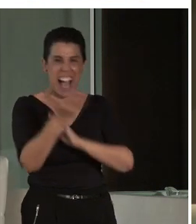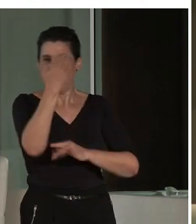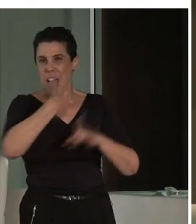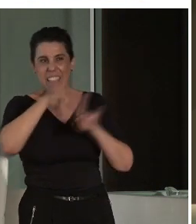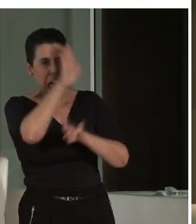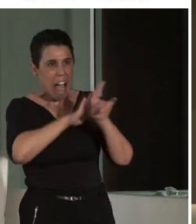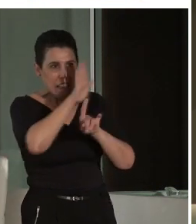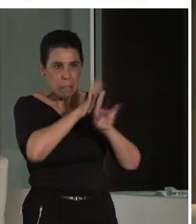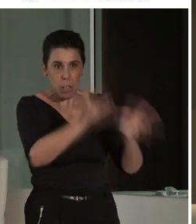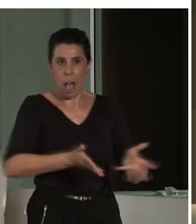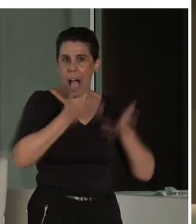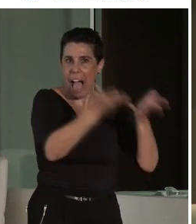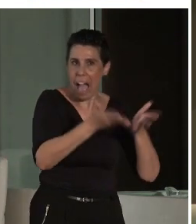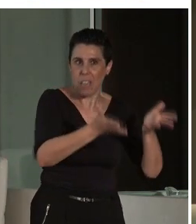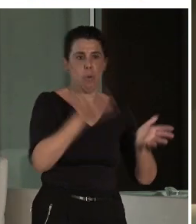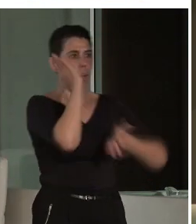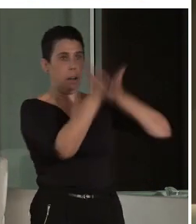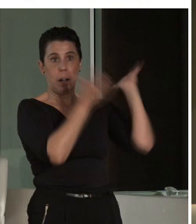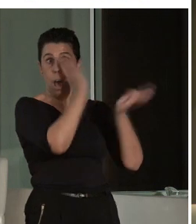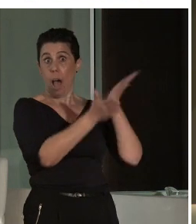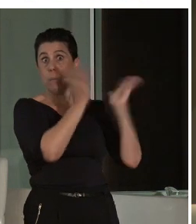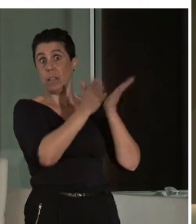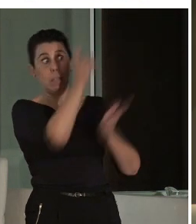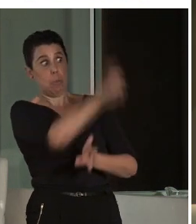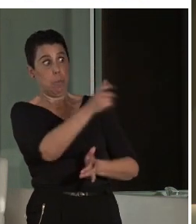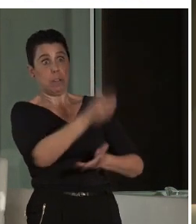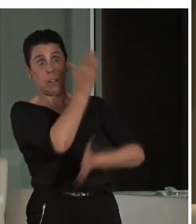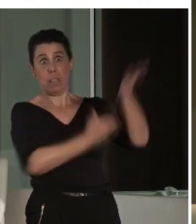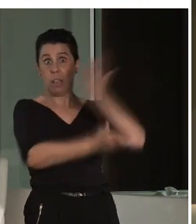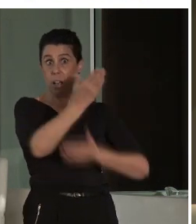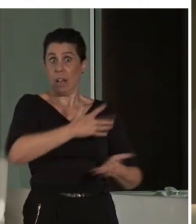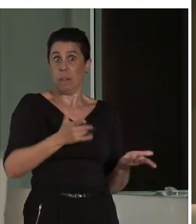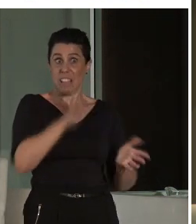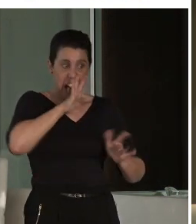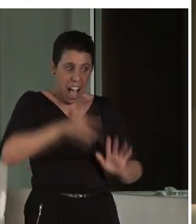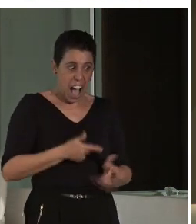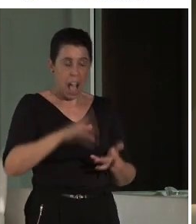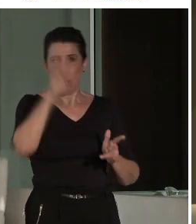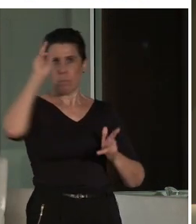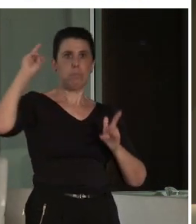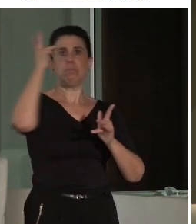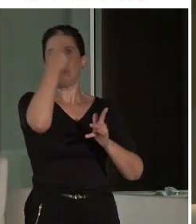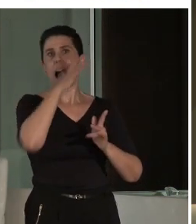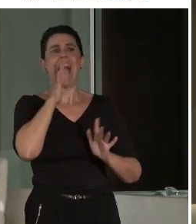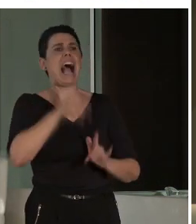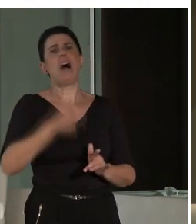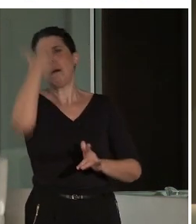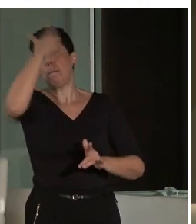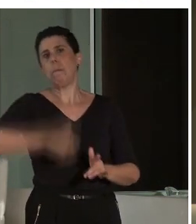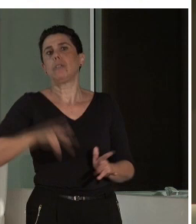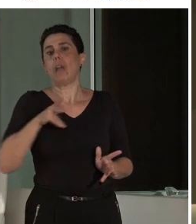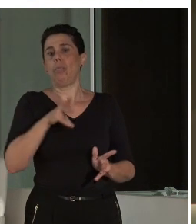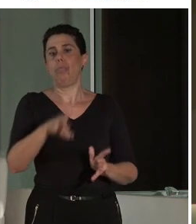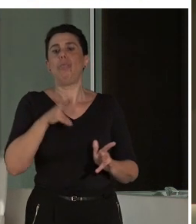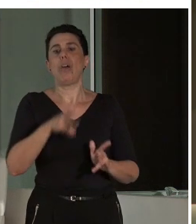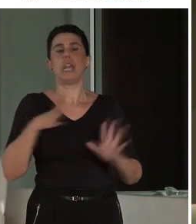paternalista, de rehabilitación, a concebir a las personas discapacitadas como sujetos de derechos y con derechos, ¿no? O sea, es